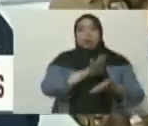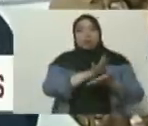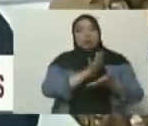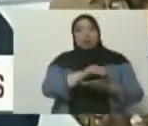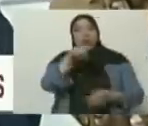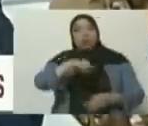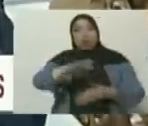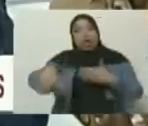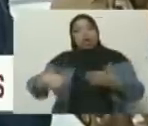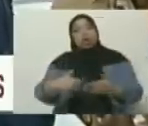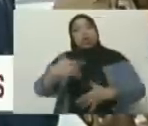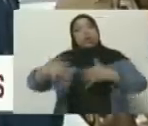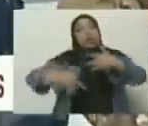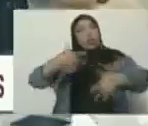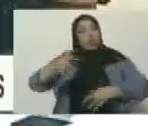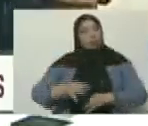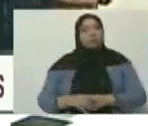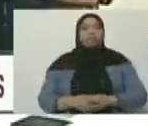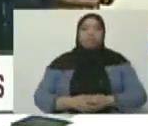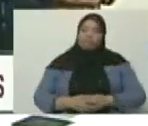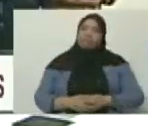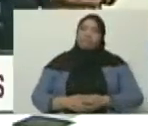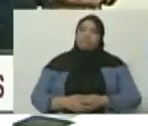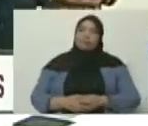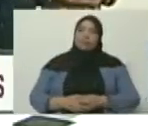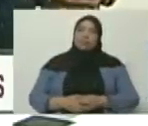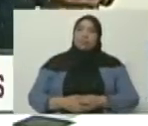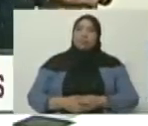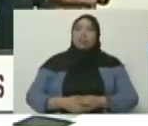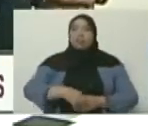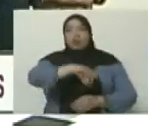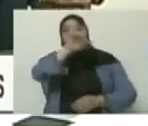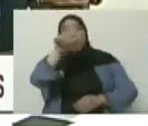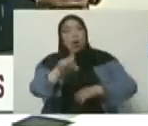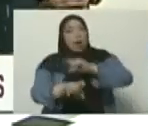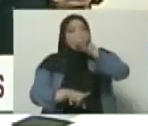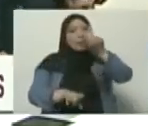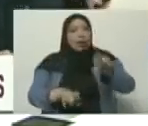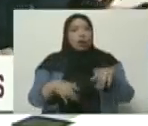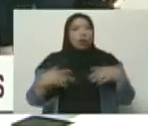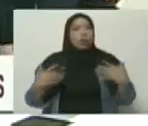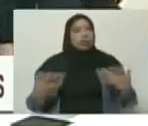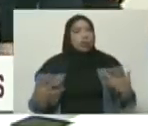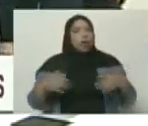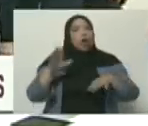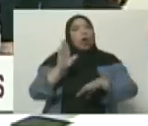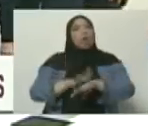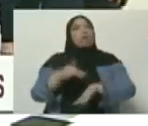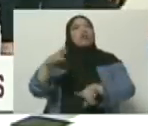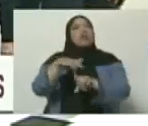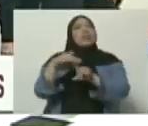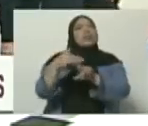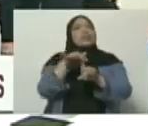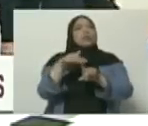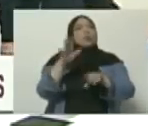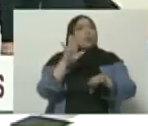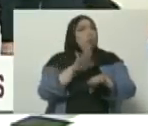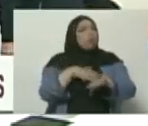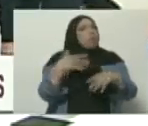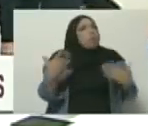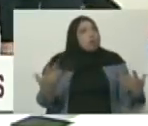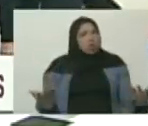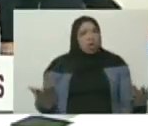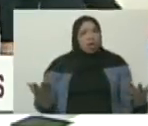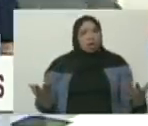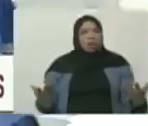de todos estos eventos. Así es, Almirante Jefe. Uno se pregunta, Coronel Pereira, ¿por qué esta situación? Sabemos